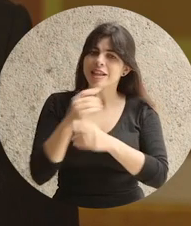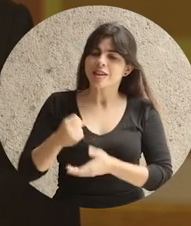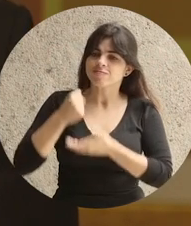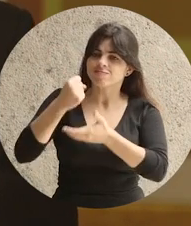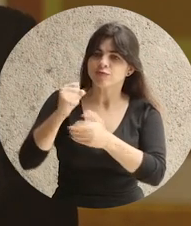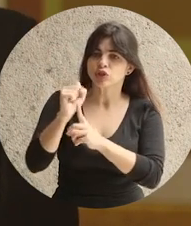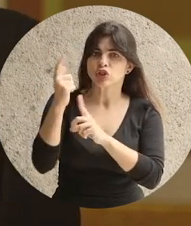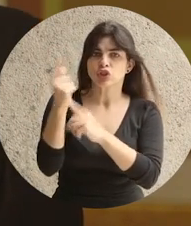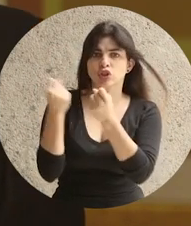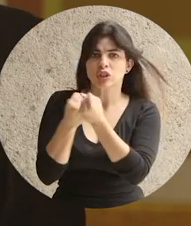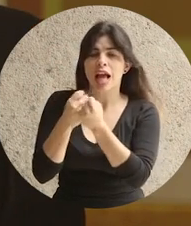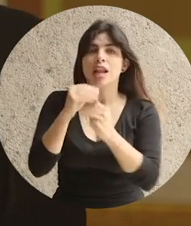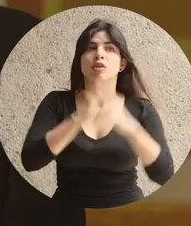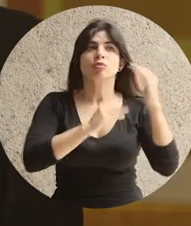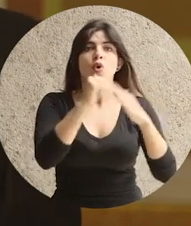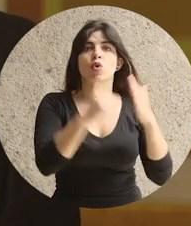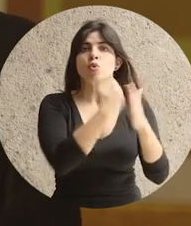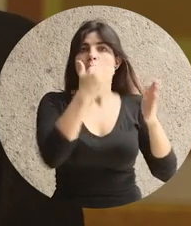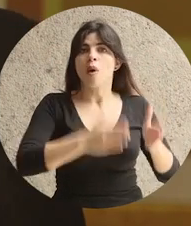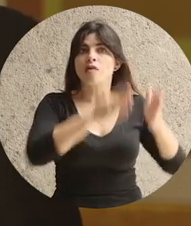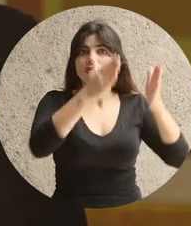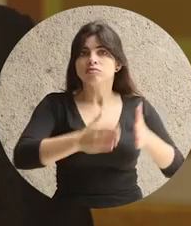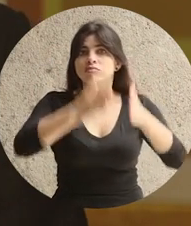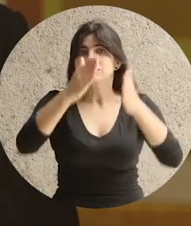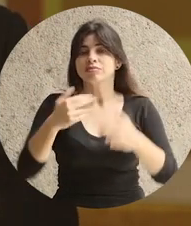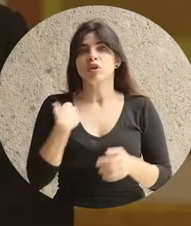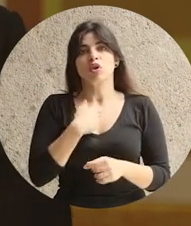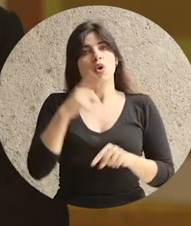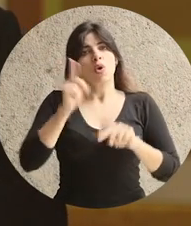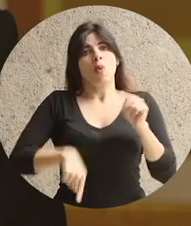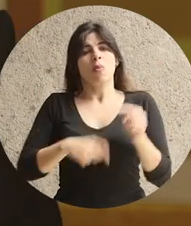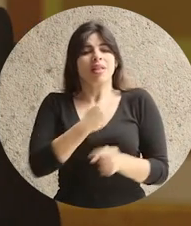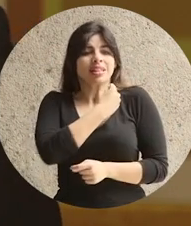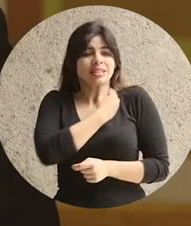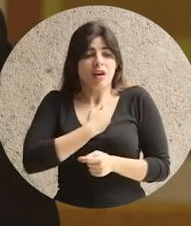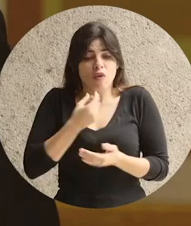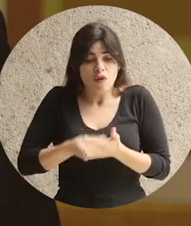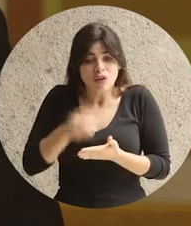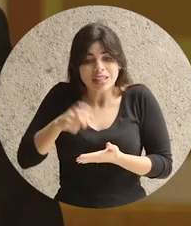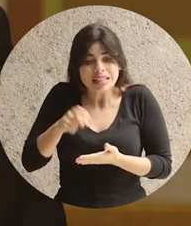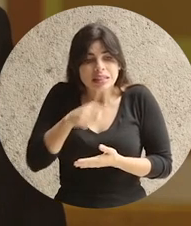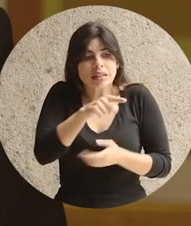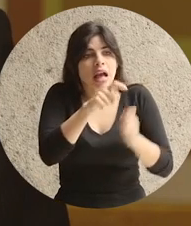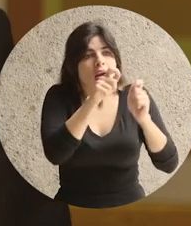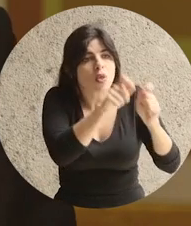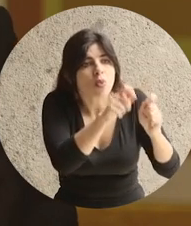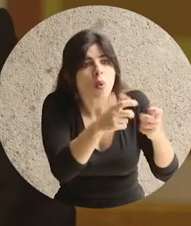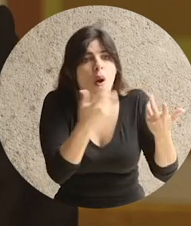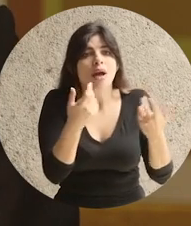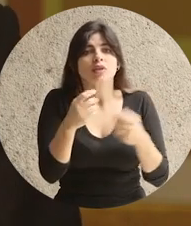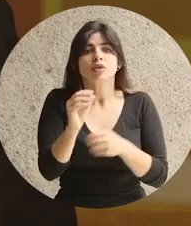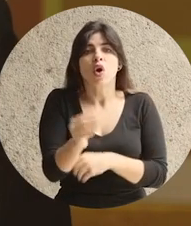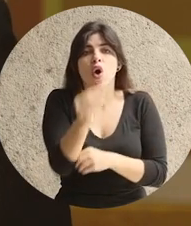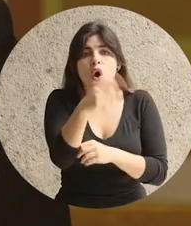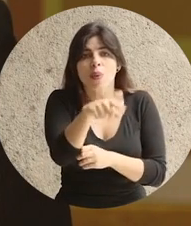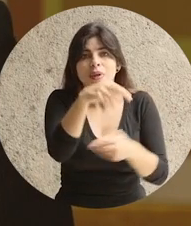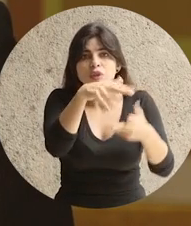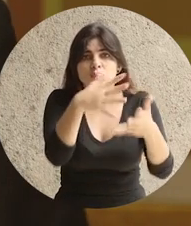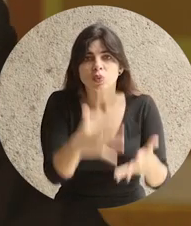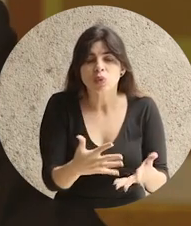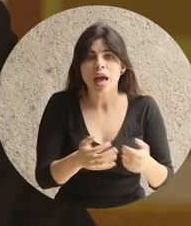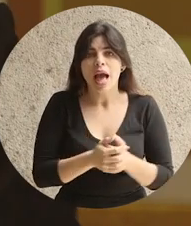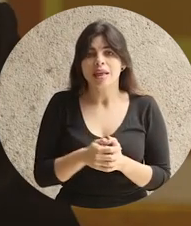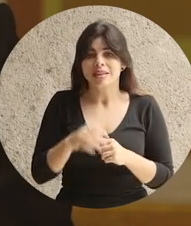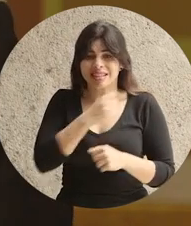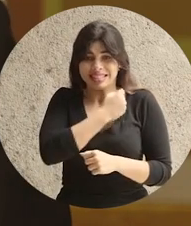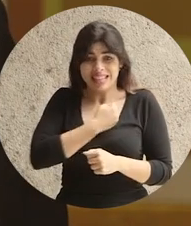social y la construcción de nueva infraestructura. No vamos a sacrificar los recursos que necesita nuestra educación, nuestros jóvenes estudiantes.